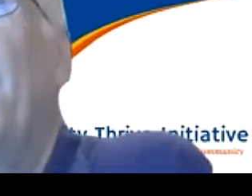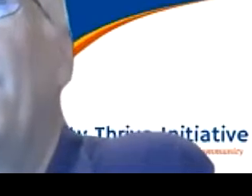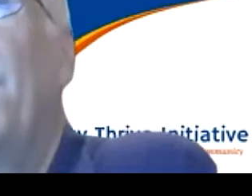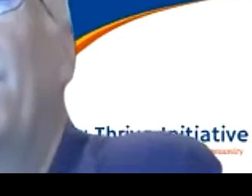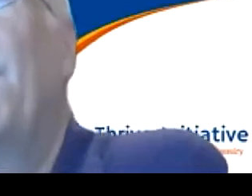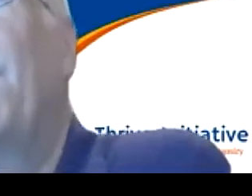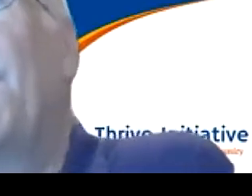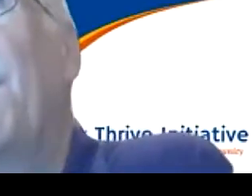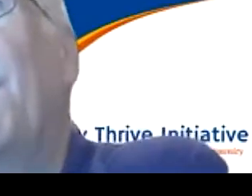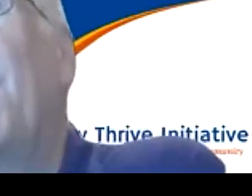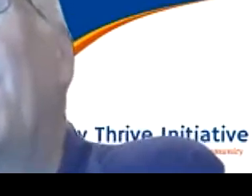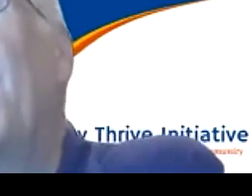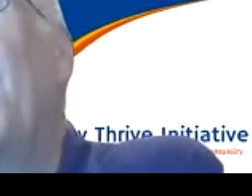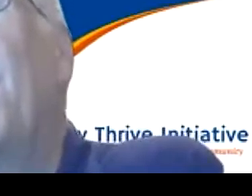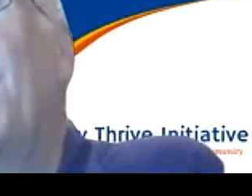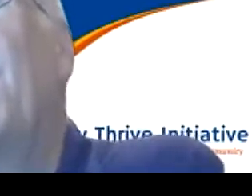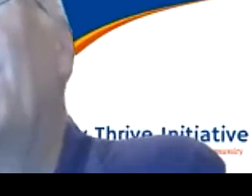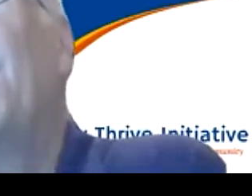día, programas de transporte.